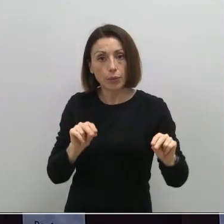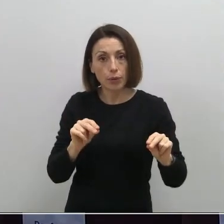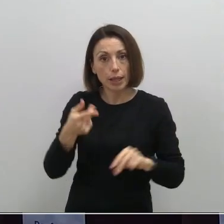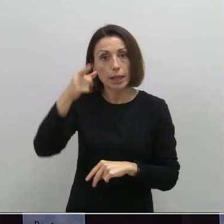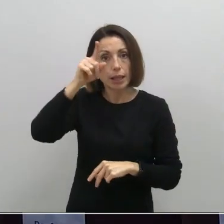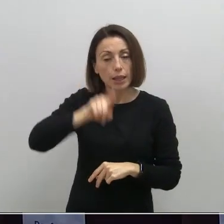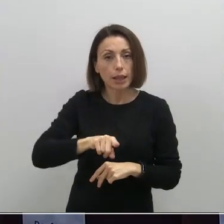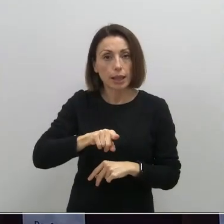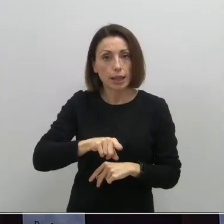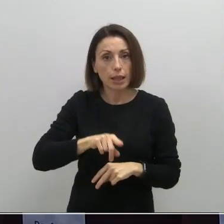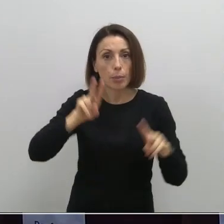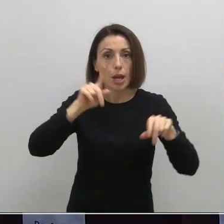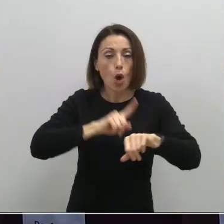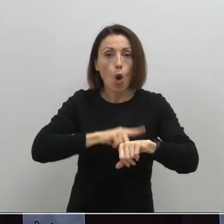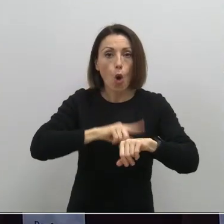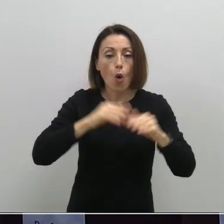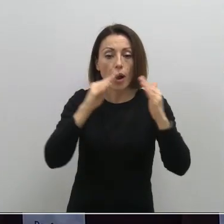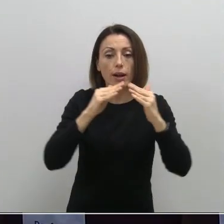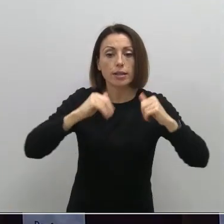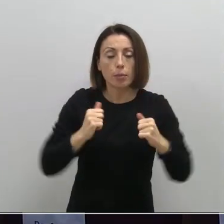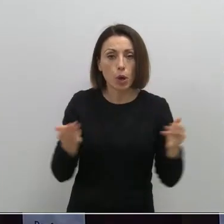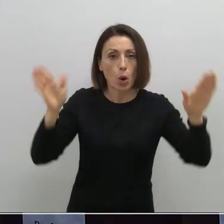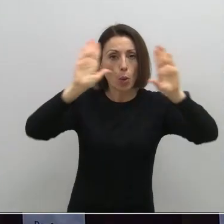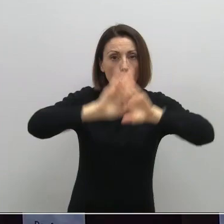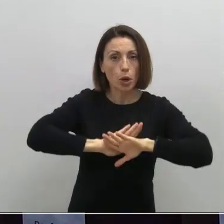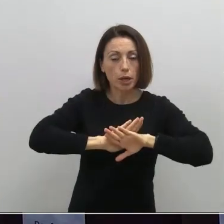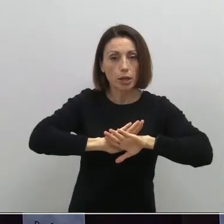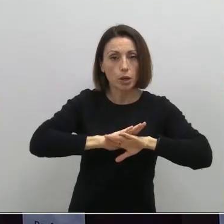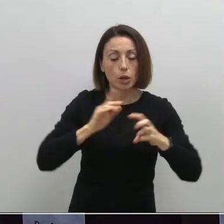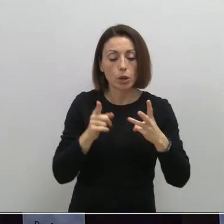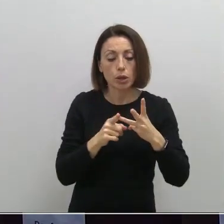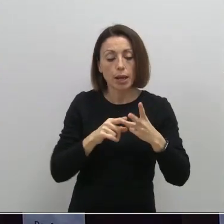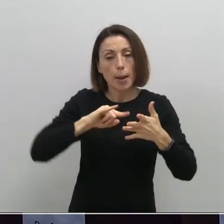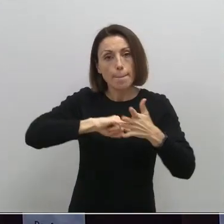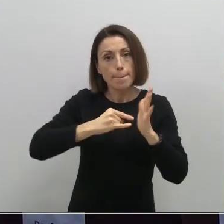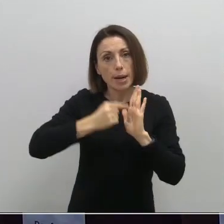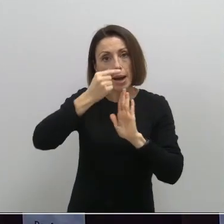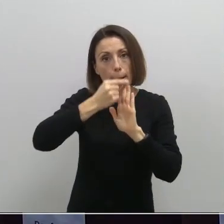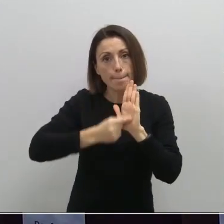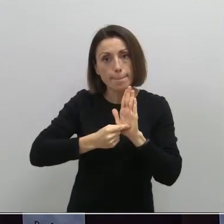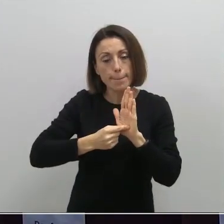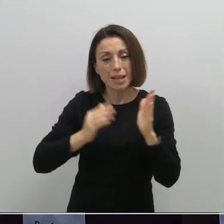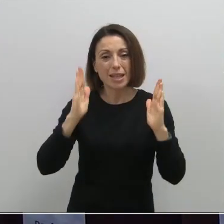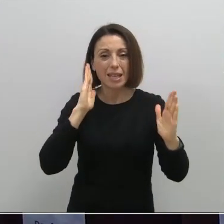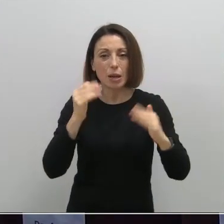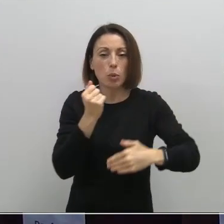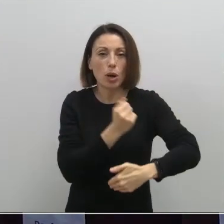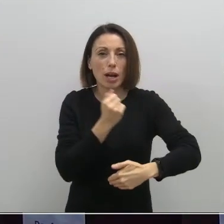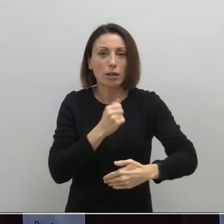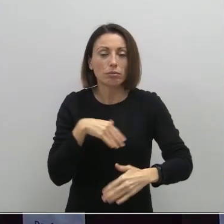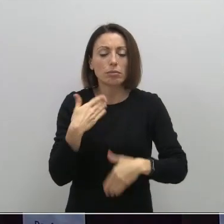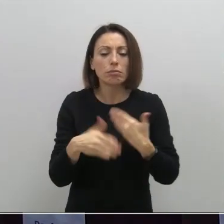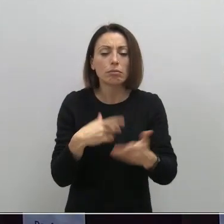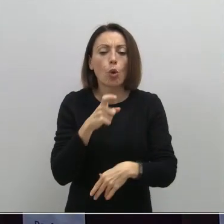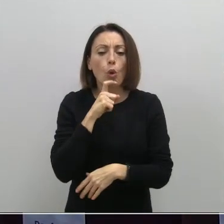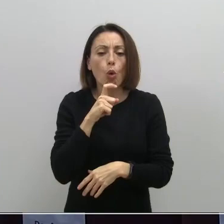el toque de queda. Y quería preguntarles por el plan de medidas para la Navidad, esta evolución